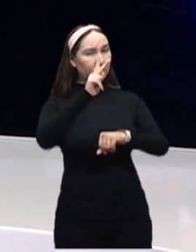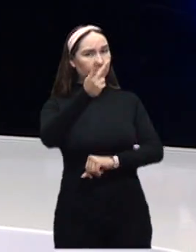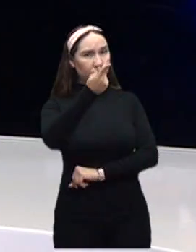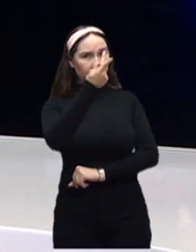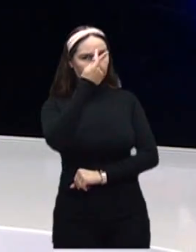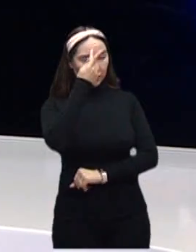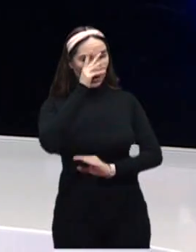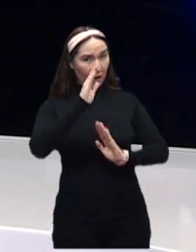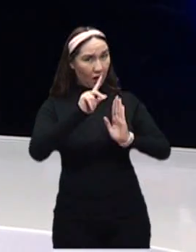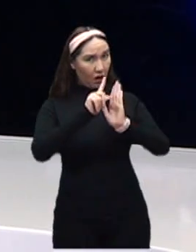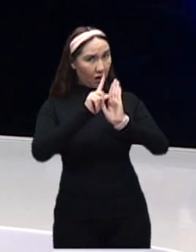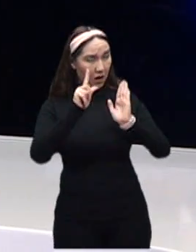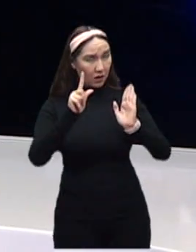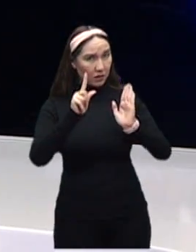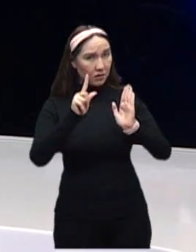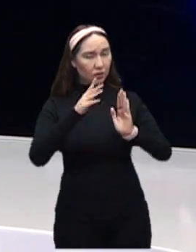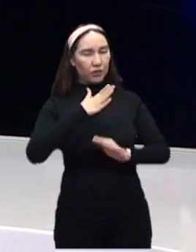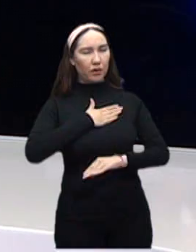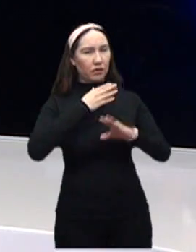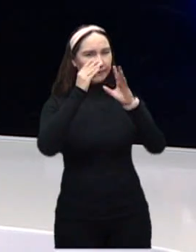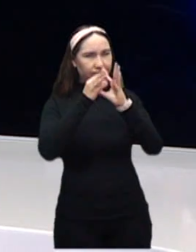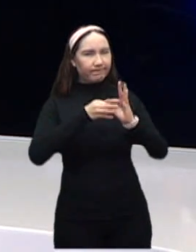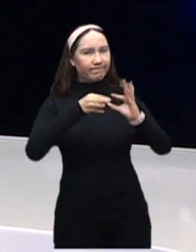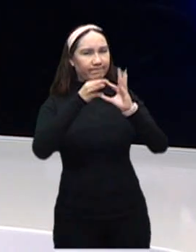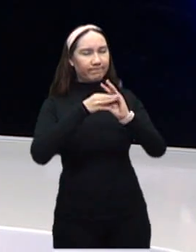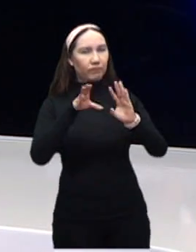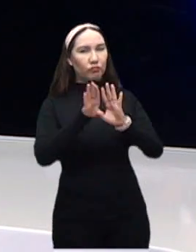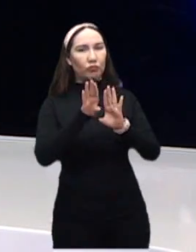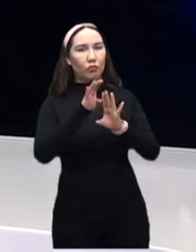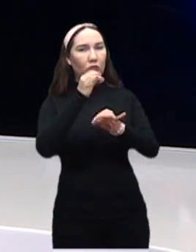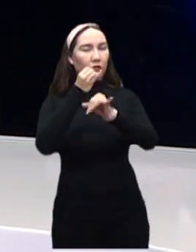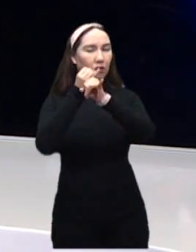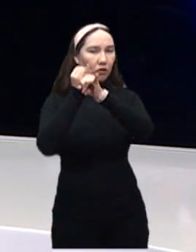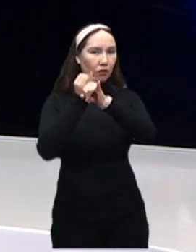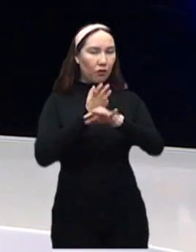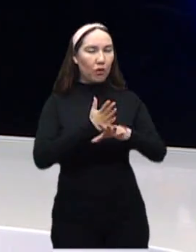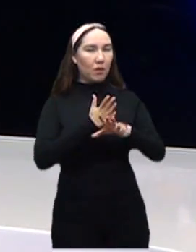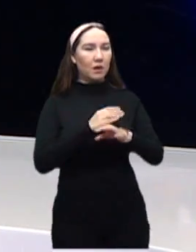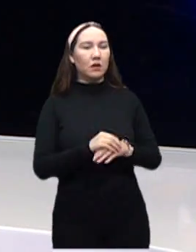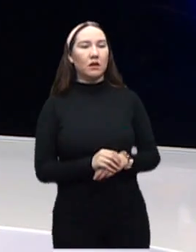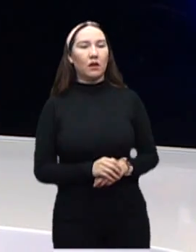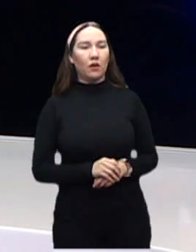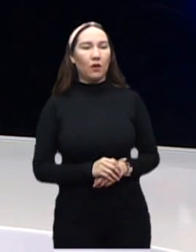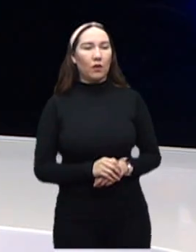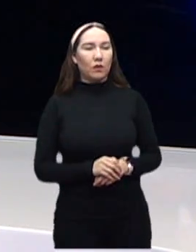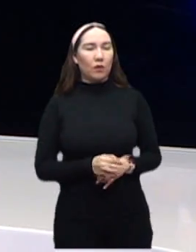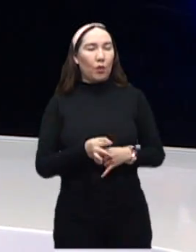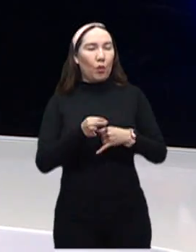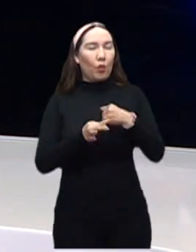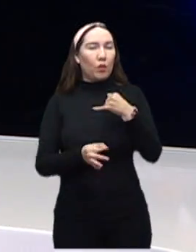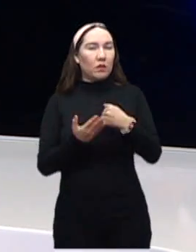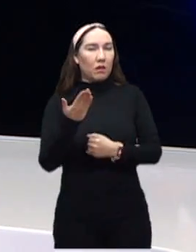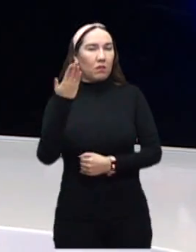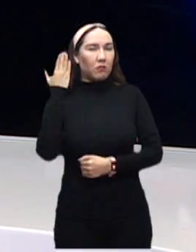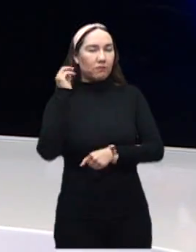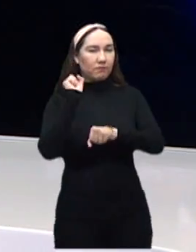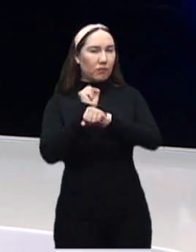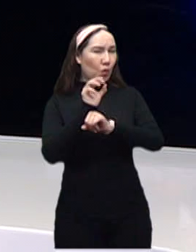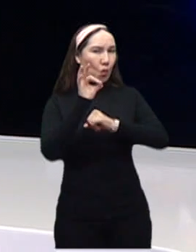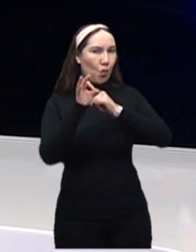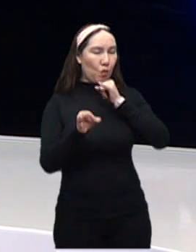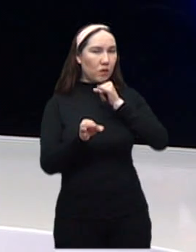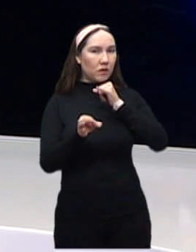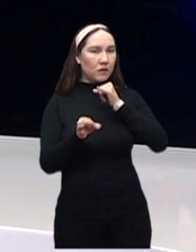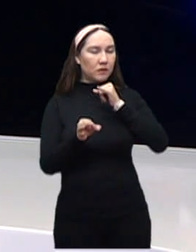preparado, eso te lo comento porque ha surgido la información desde finales de la semana anterior y se ha confirmado por